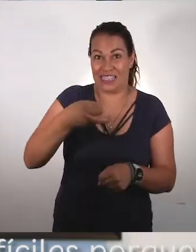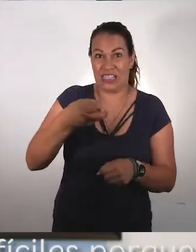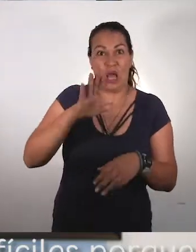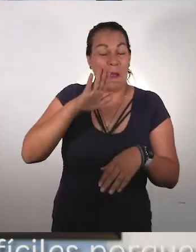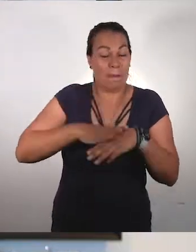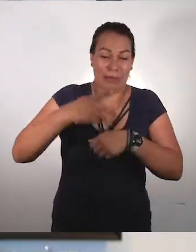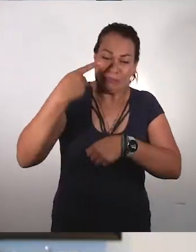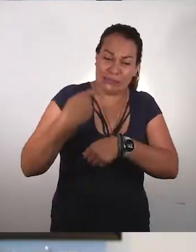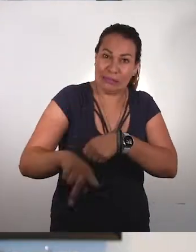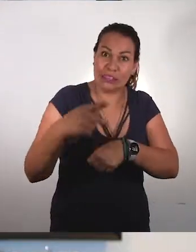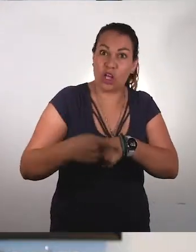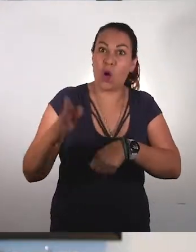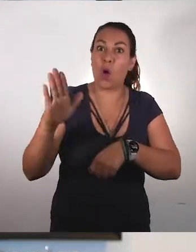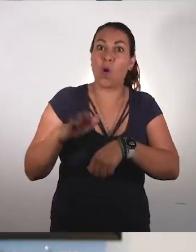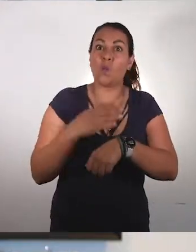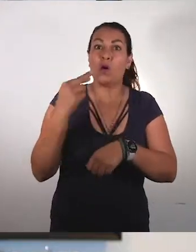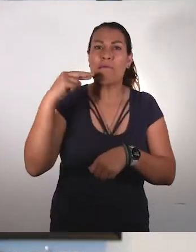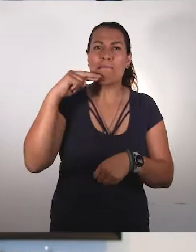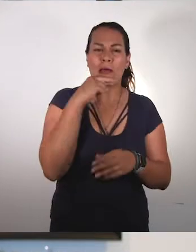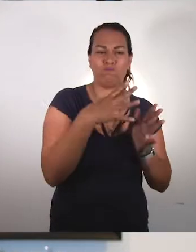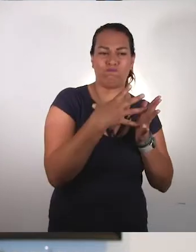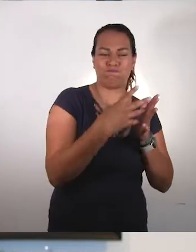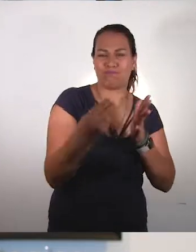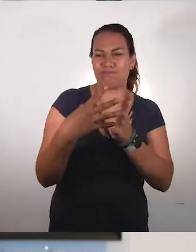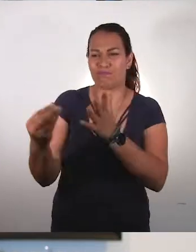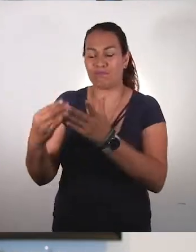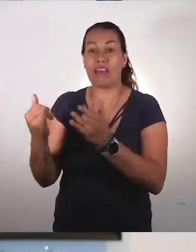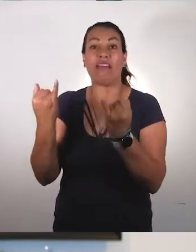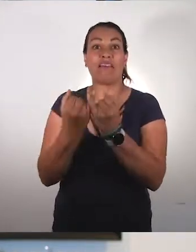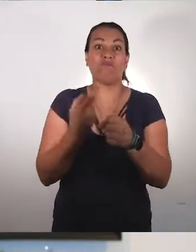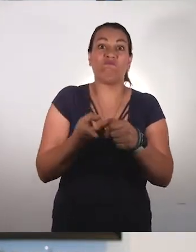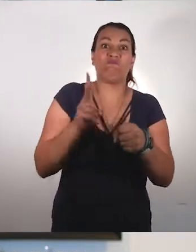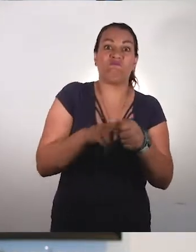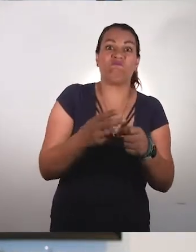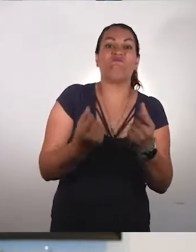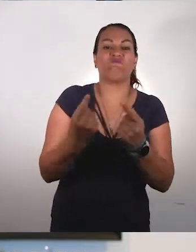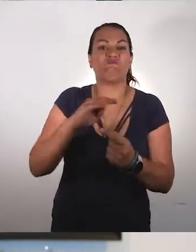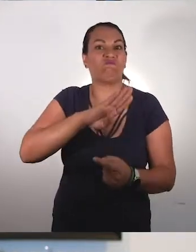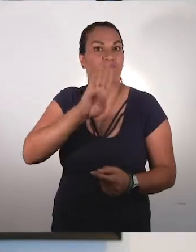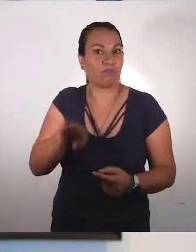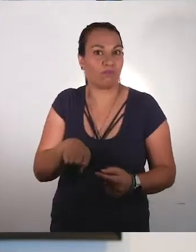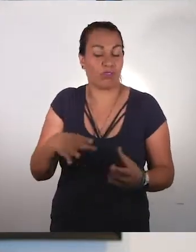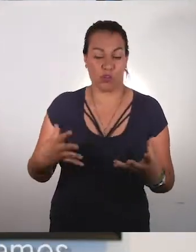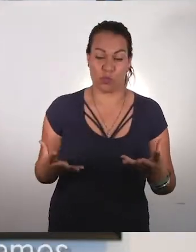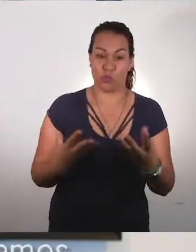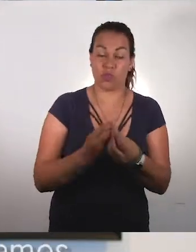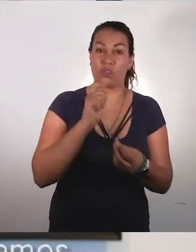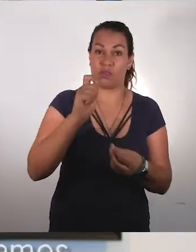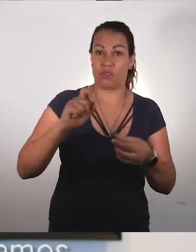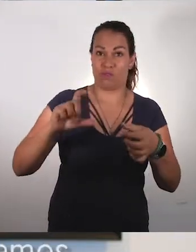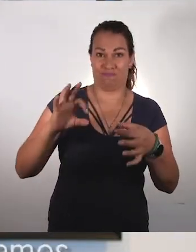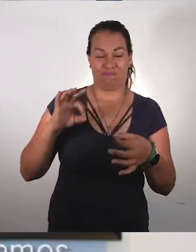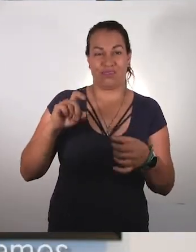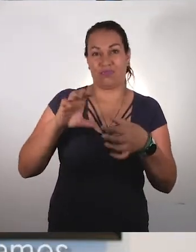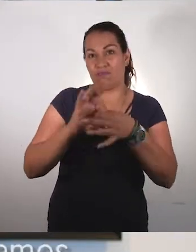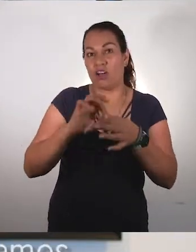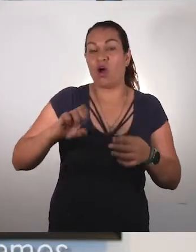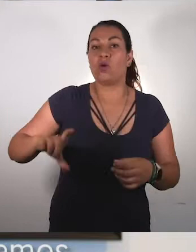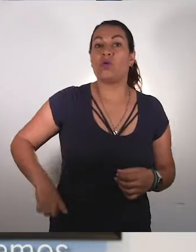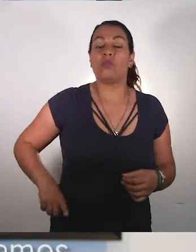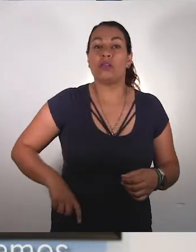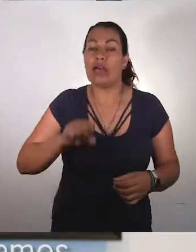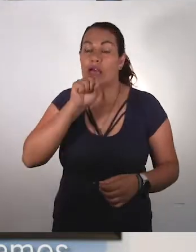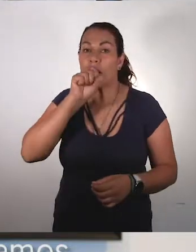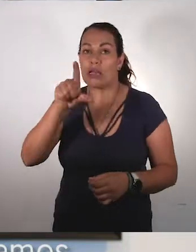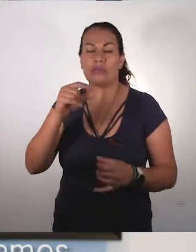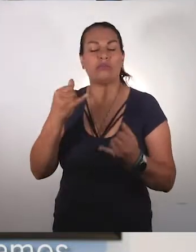coronavirus, la más peligrosa por el incremento de contagios, hospitalizaciones y muertes. En conjunto con el gobierno de Jalisco